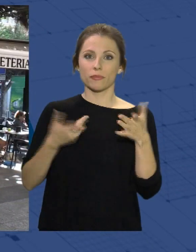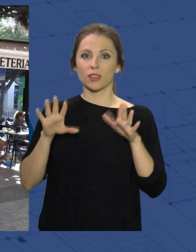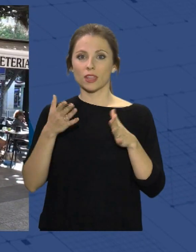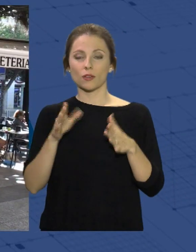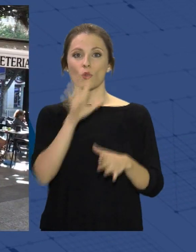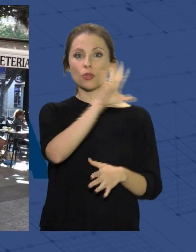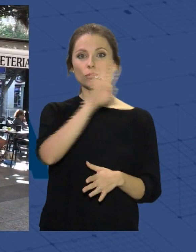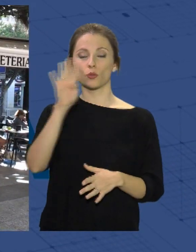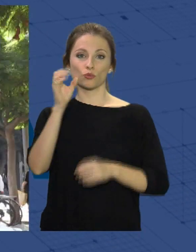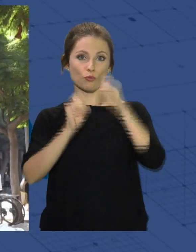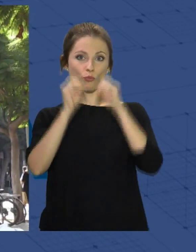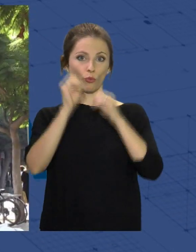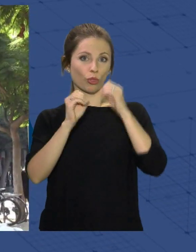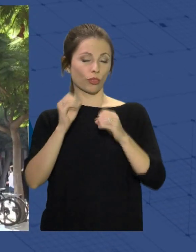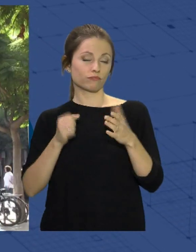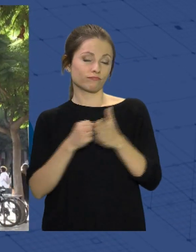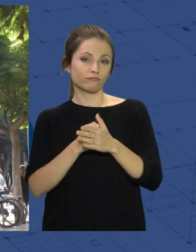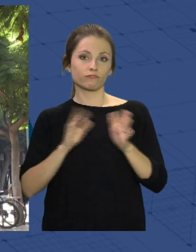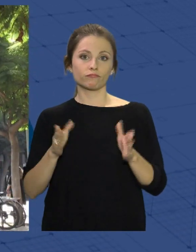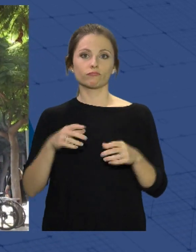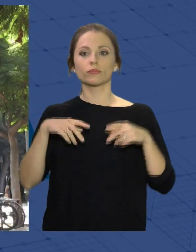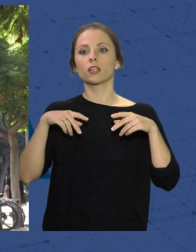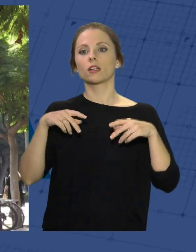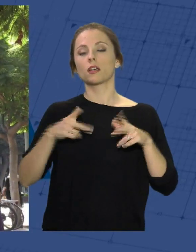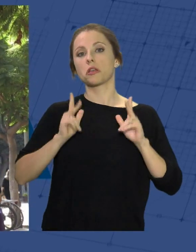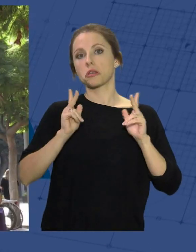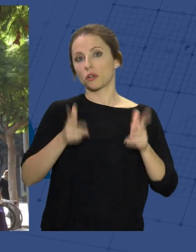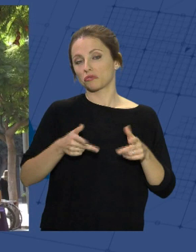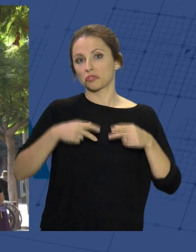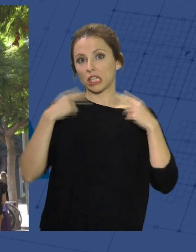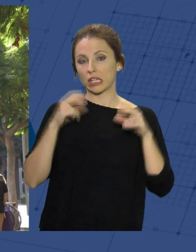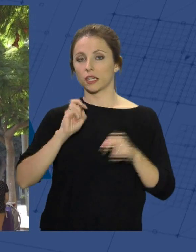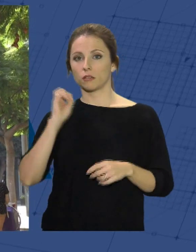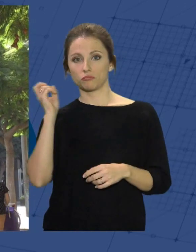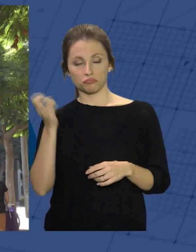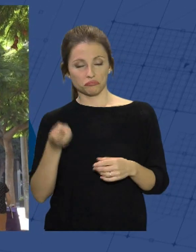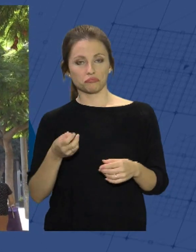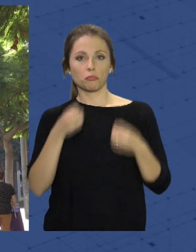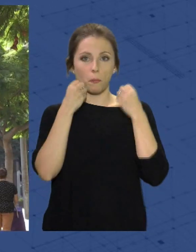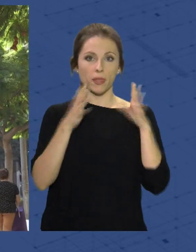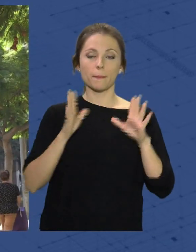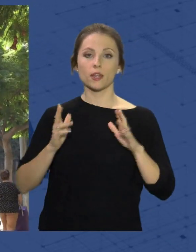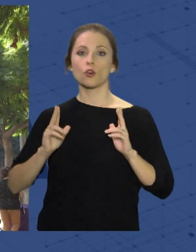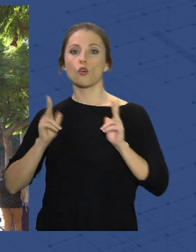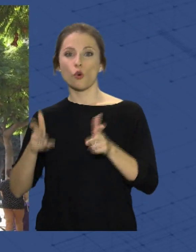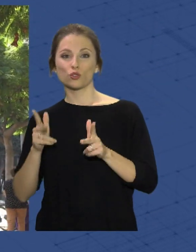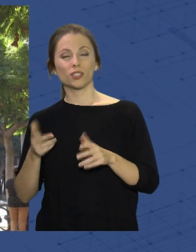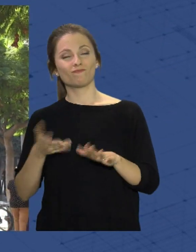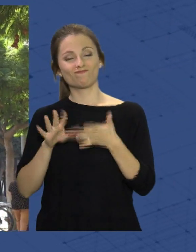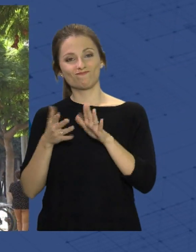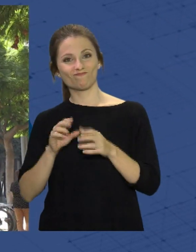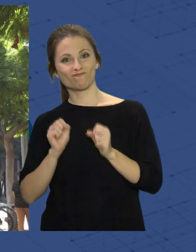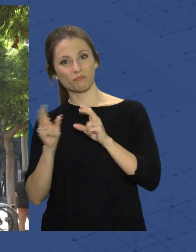54%. Para la hostelería convencional ha ido bien, para los hoteles no tanto. Hemos tenido un primer fin,